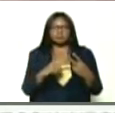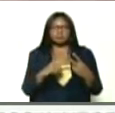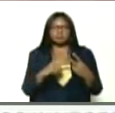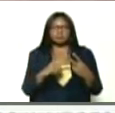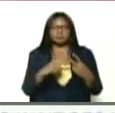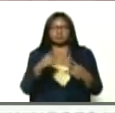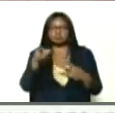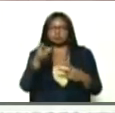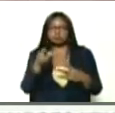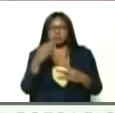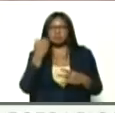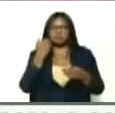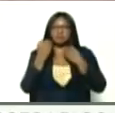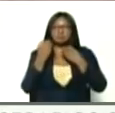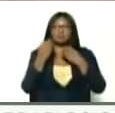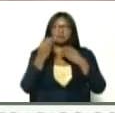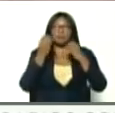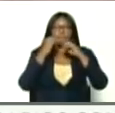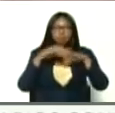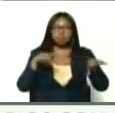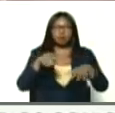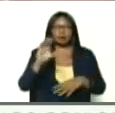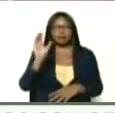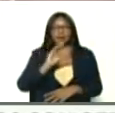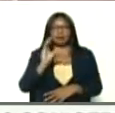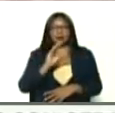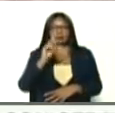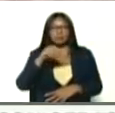logró, contagiar gente, aquí en Caracas,